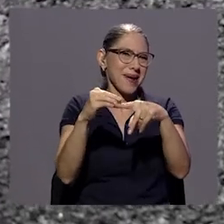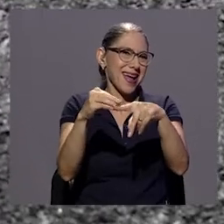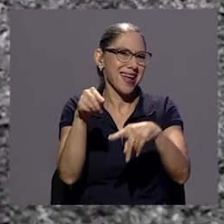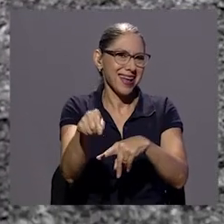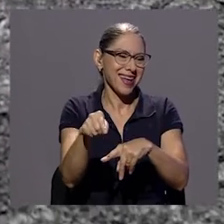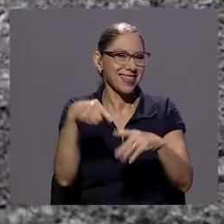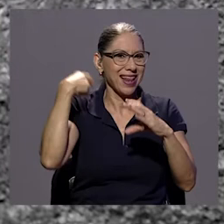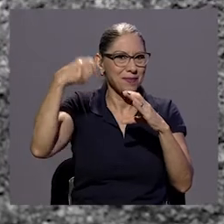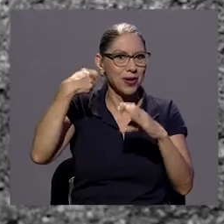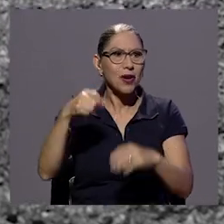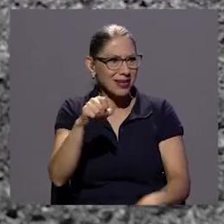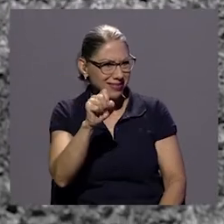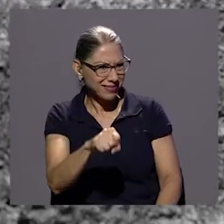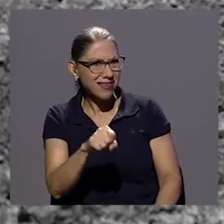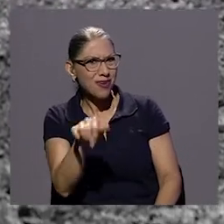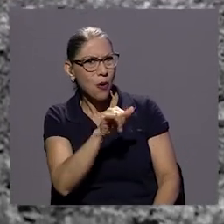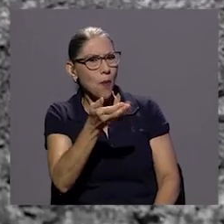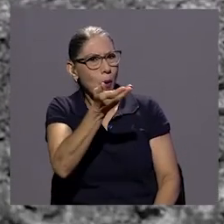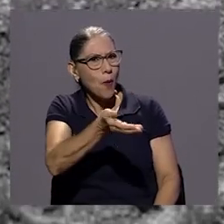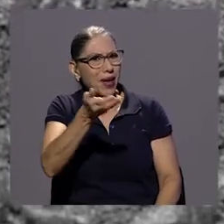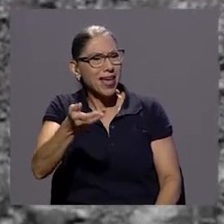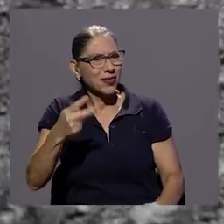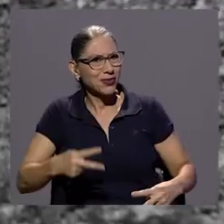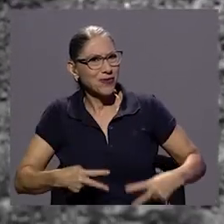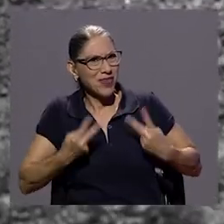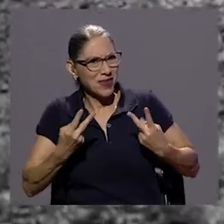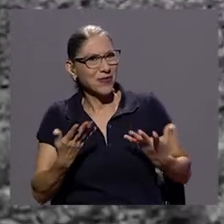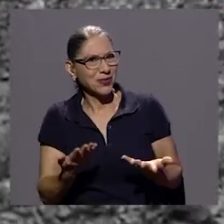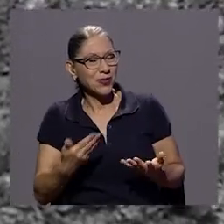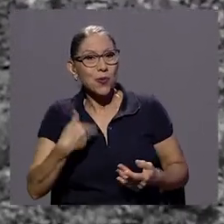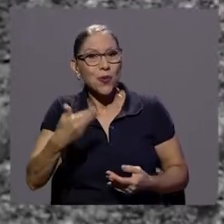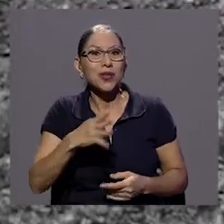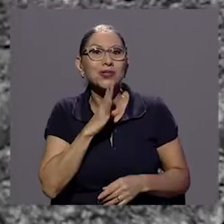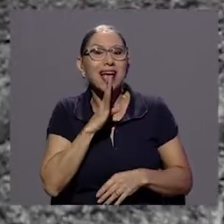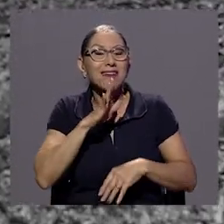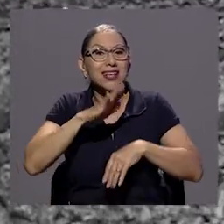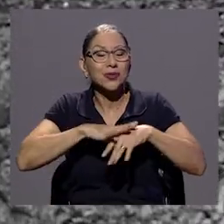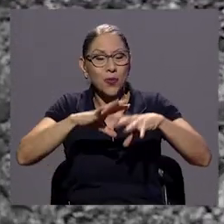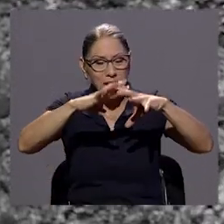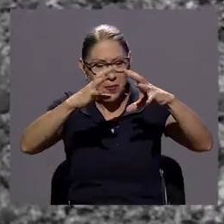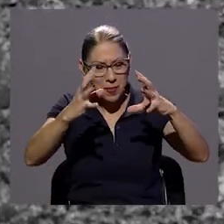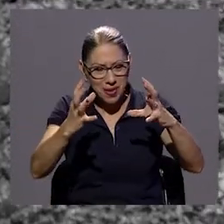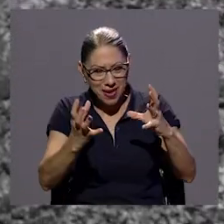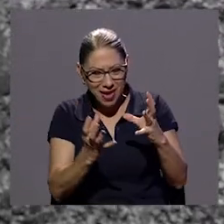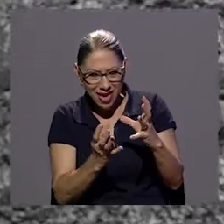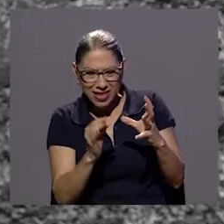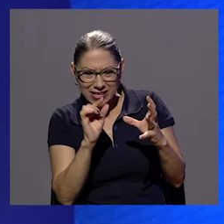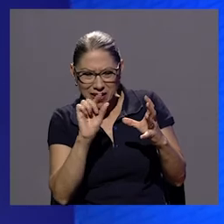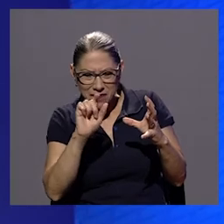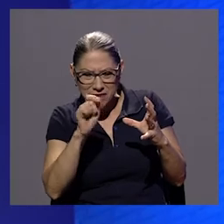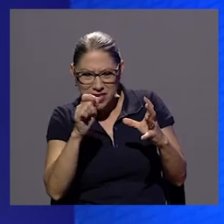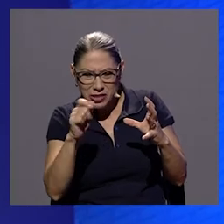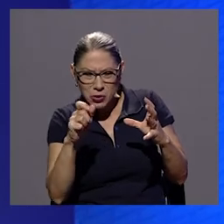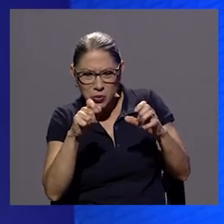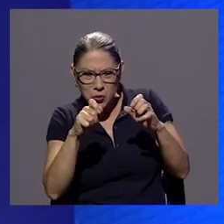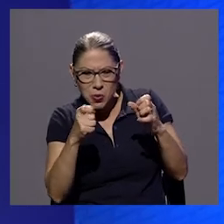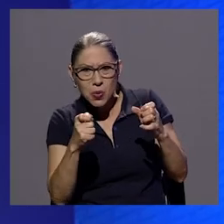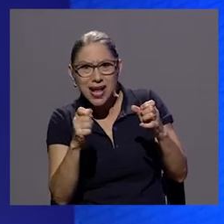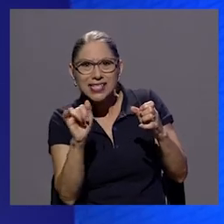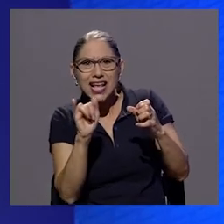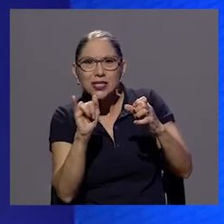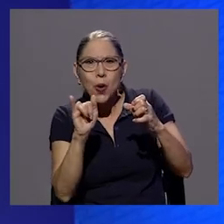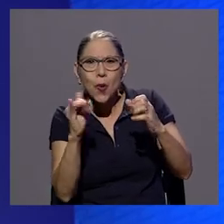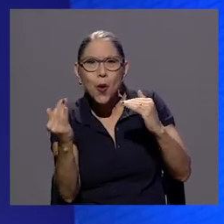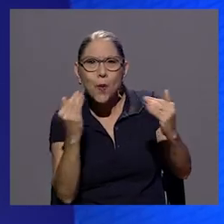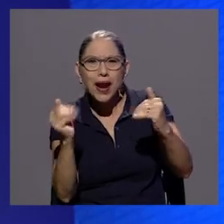como objetos vivos ¿verdad? cuando se habla de las fisuras y de las capas que es como la epidermis que se